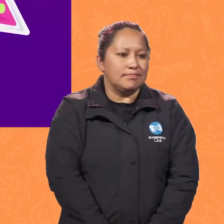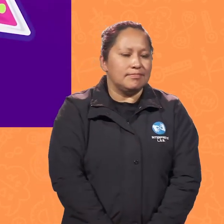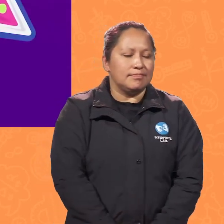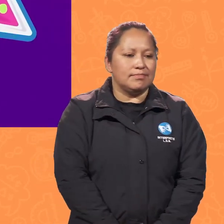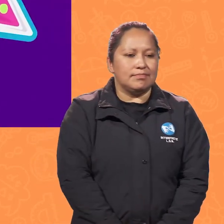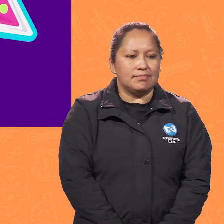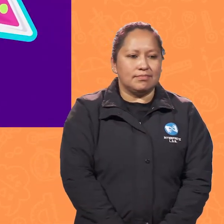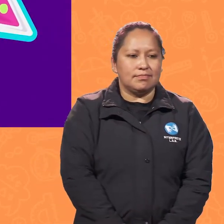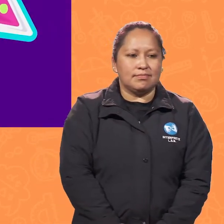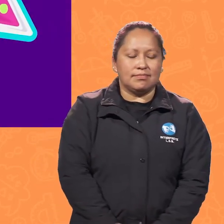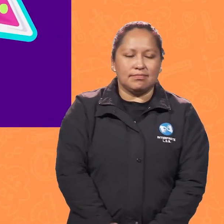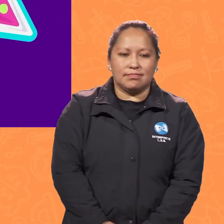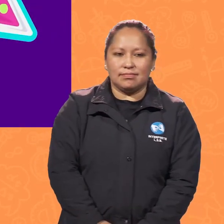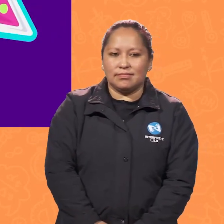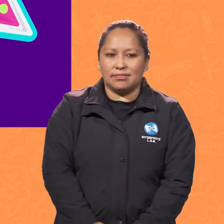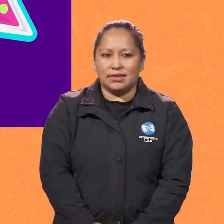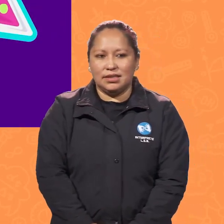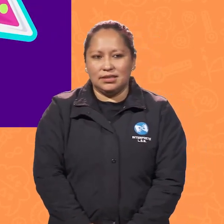¡Explorando Ando!